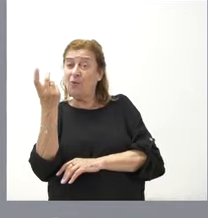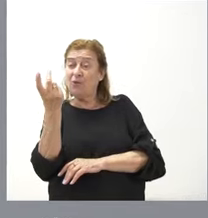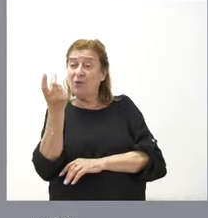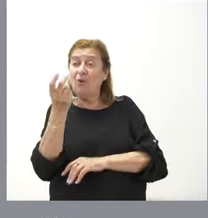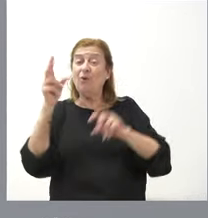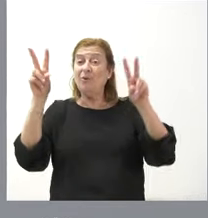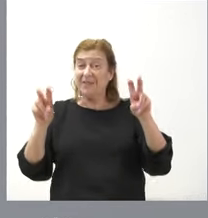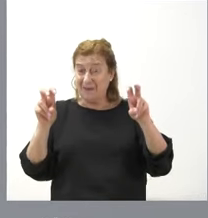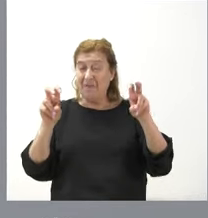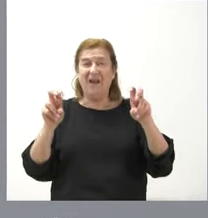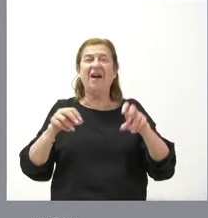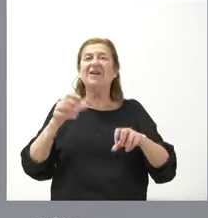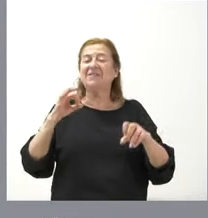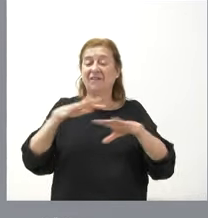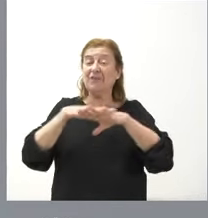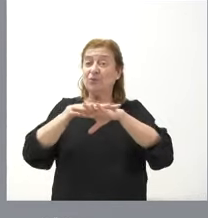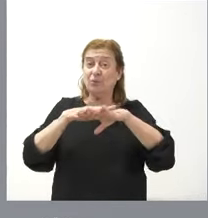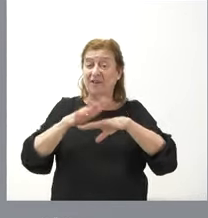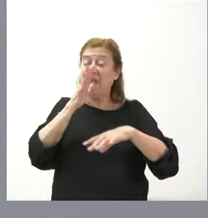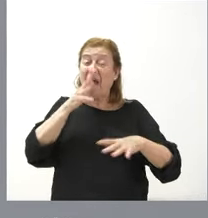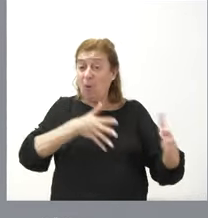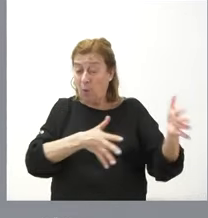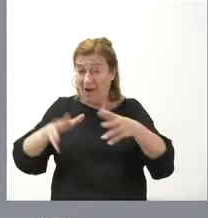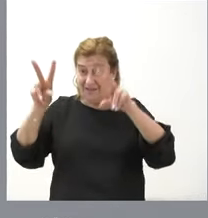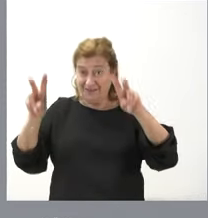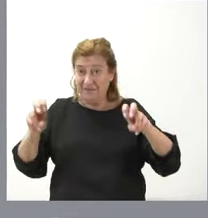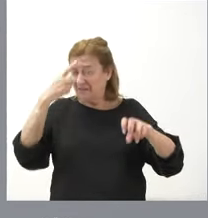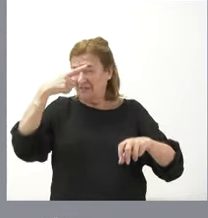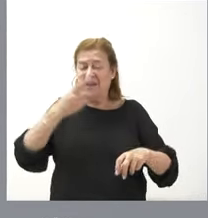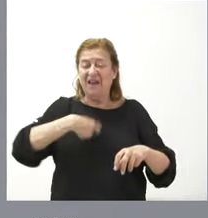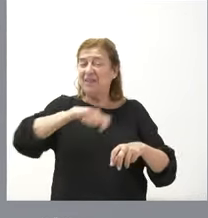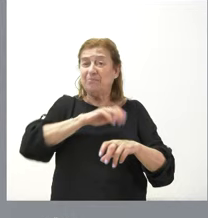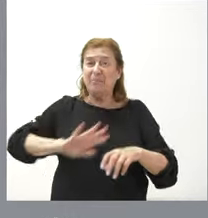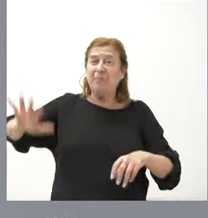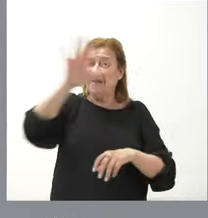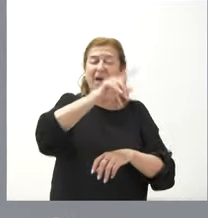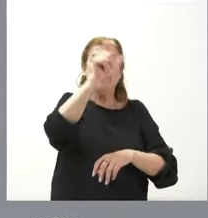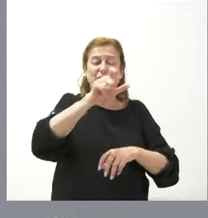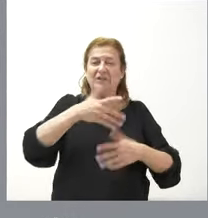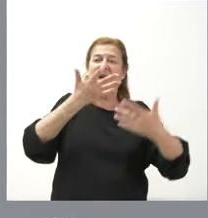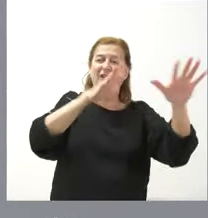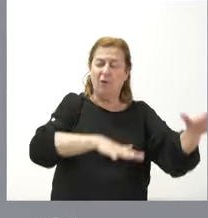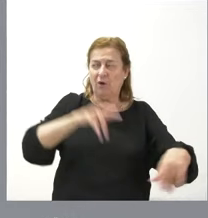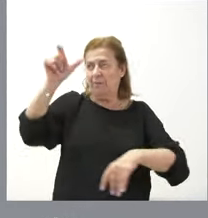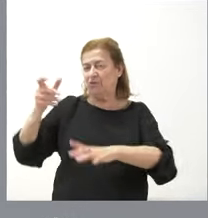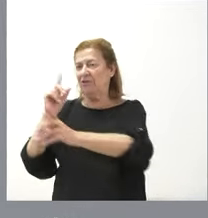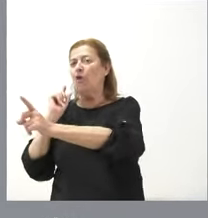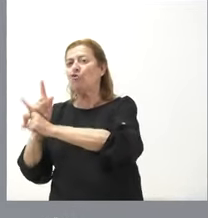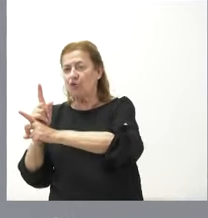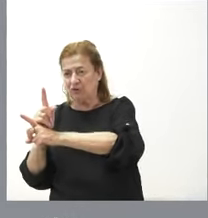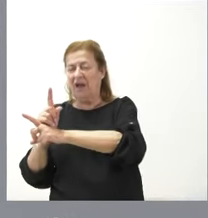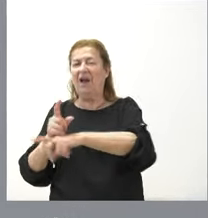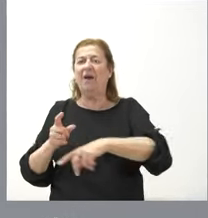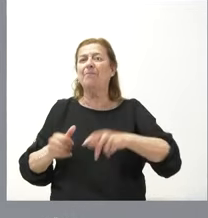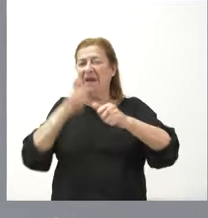cuestión que son las infraestructuras hidráulicas ya sabe usted que hay un debate nacional de personas que están a favor de más infraestructuras hidráulicas personas que están